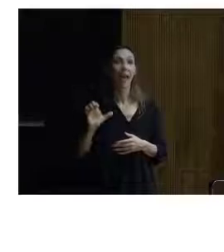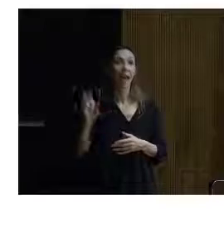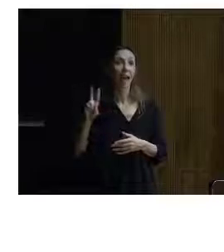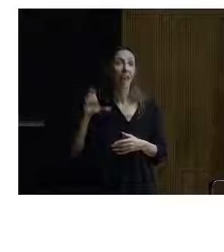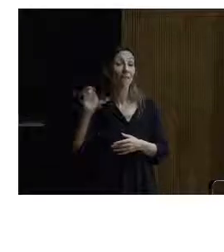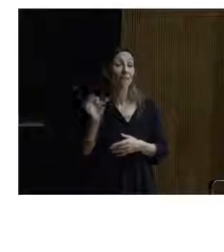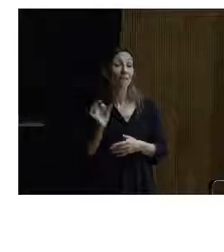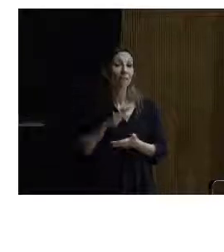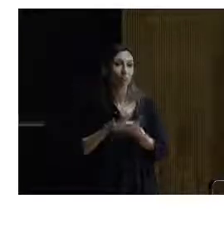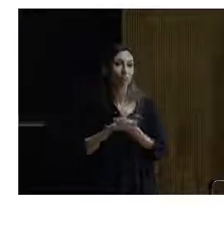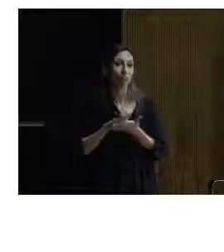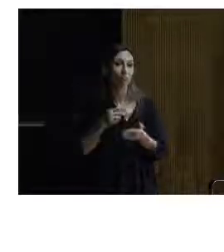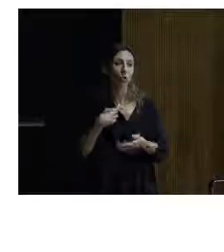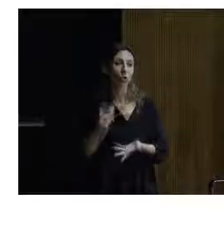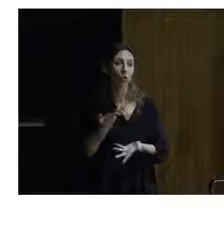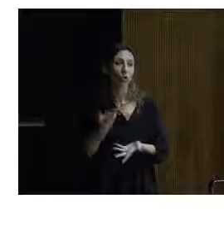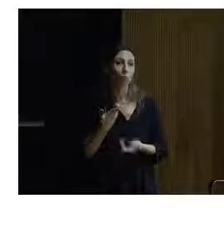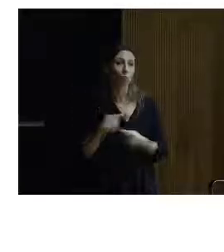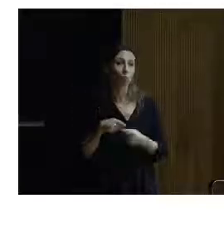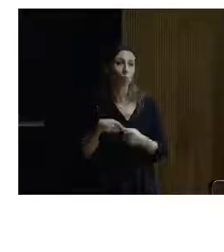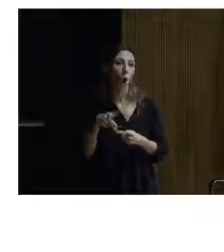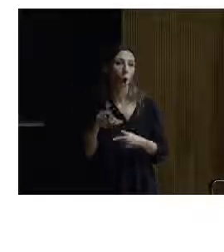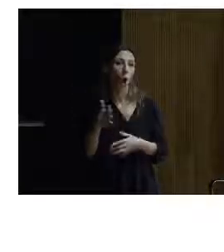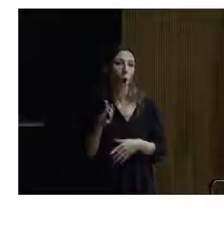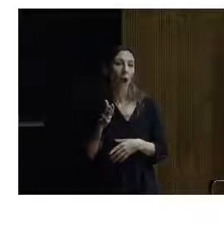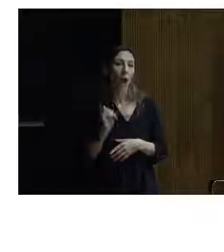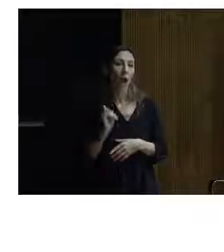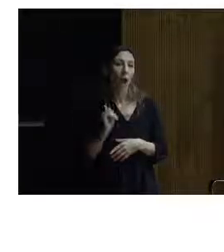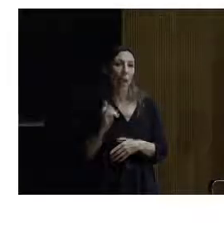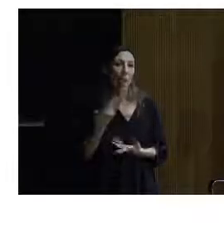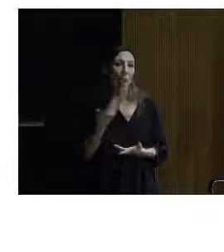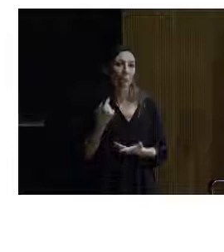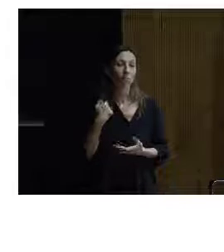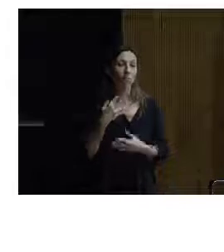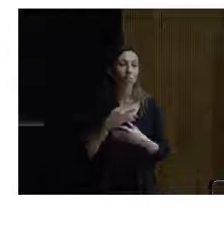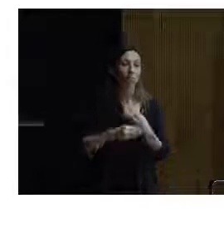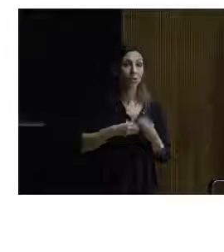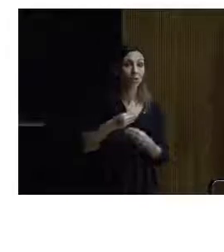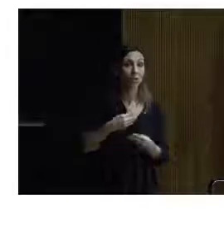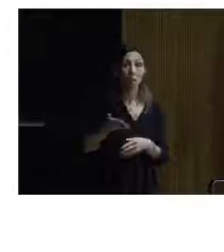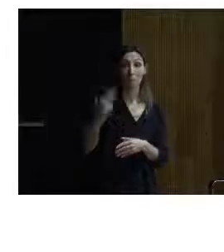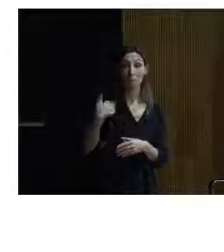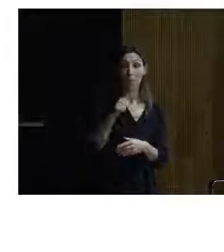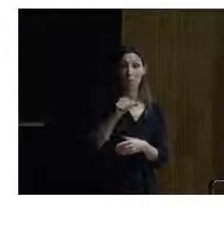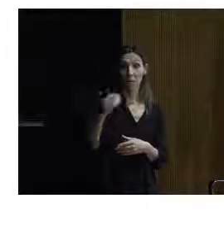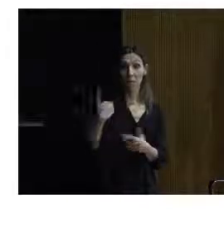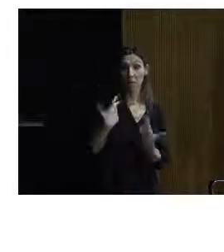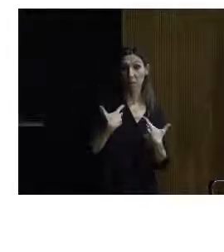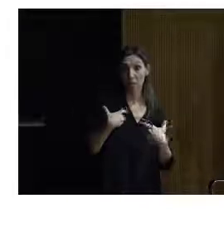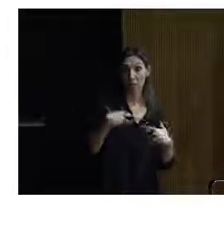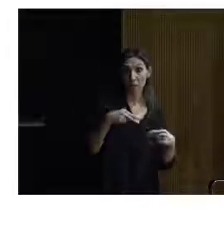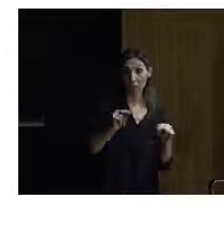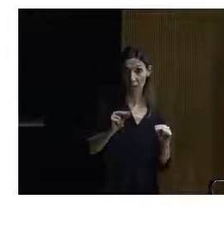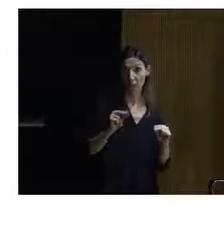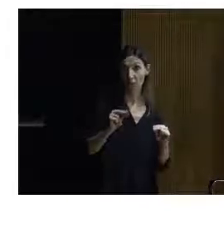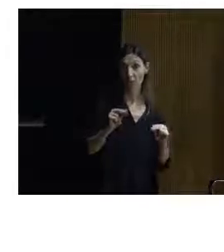cosita que había hecho y que había terminado la semana pasada precisamente, que